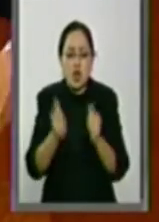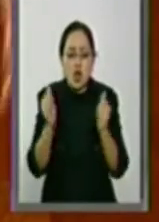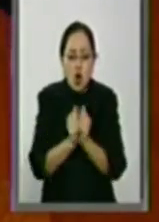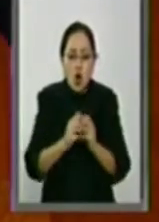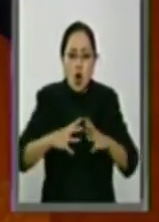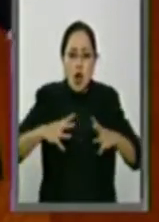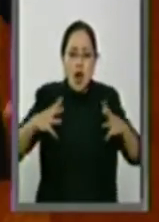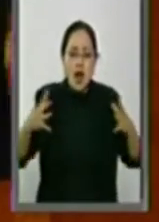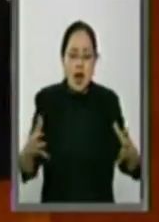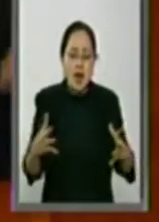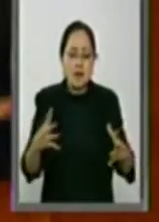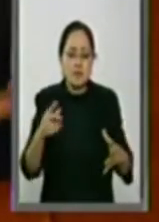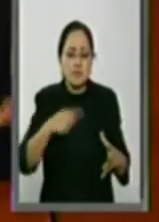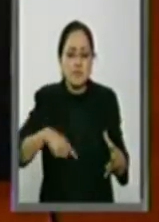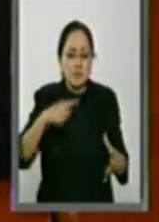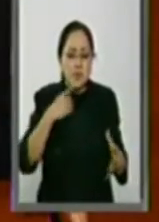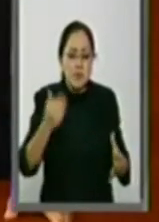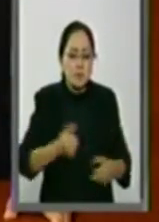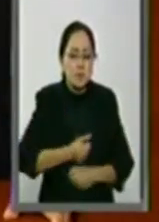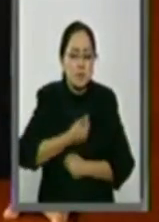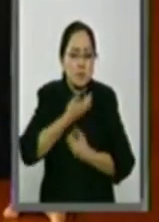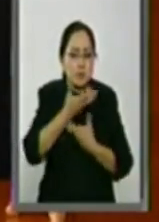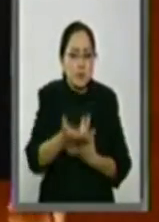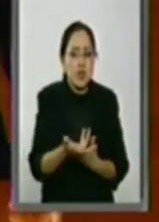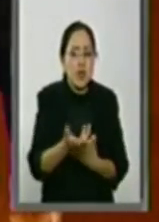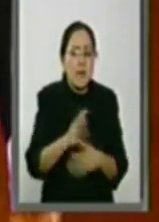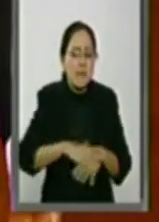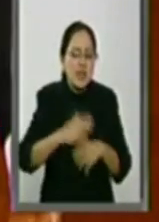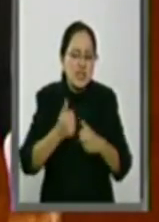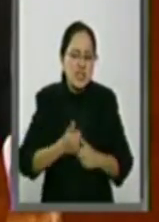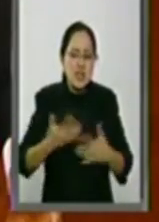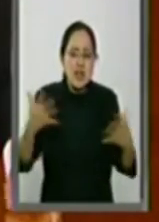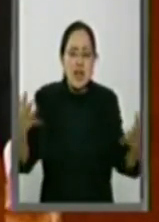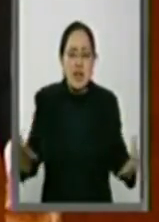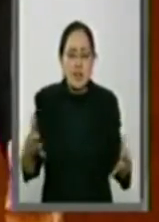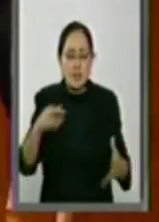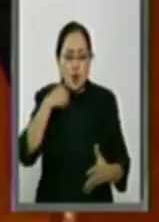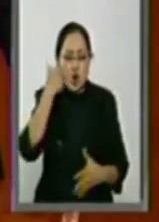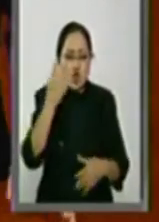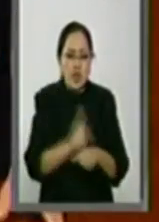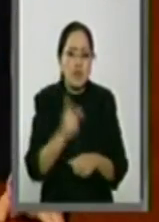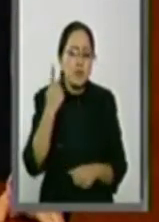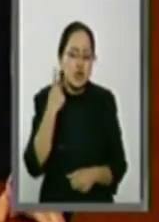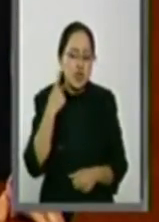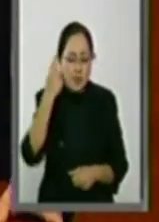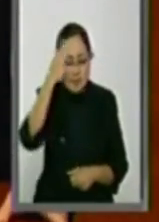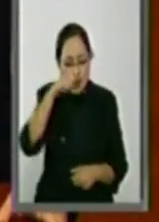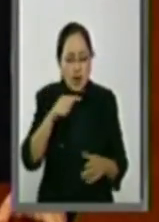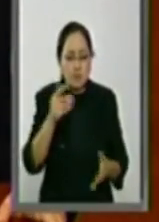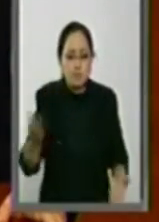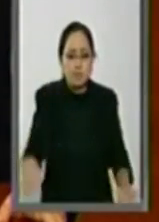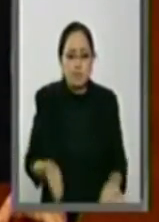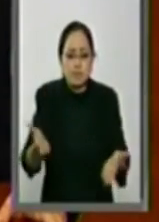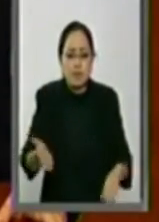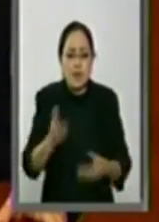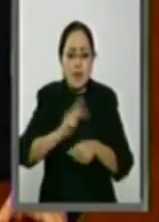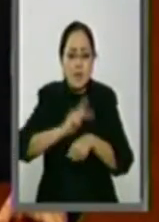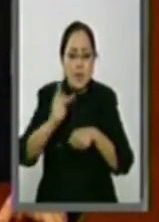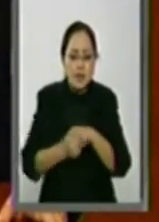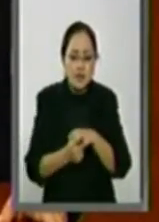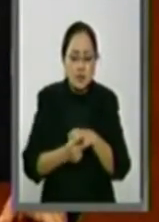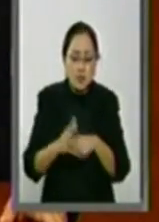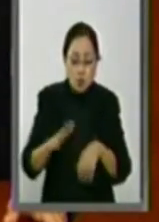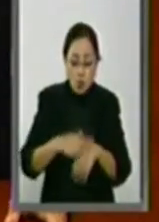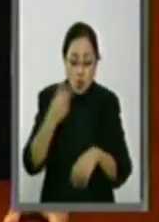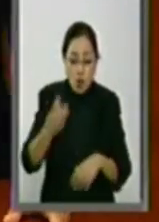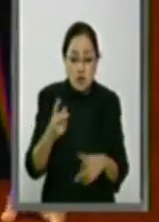manifestación y con una voluntad política para sacar adelante a nuestro país. Por